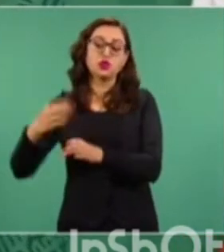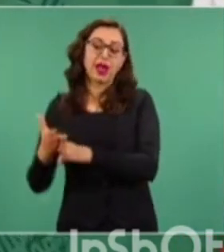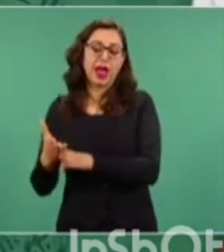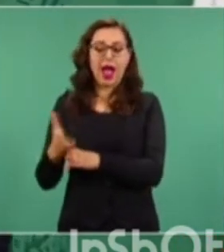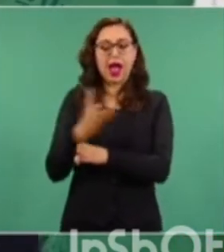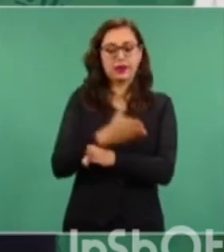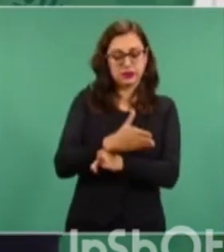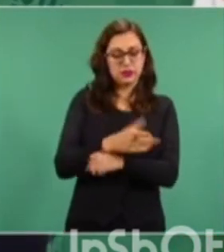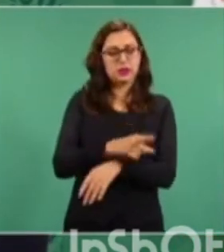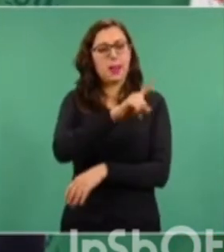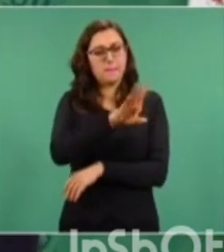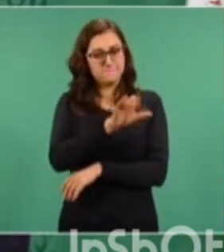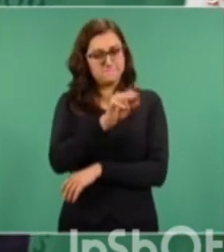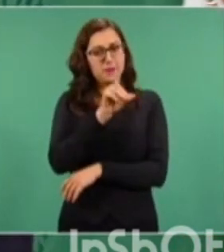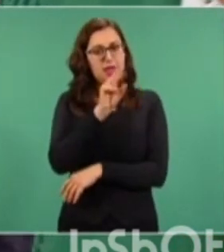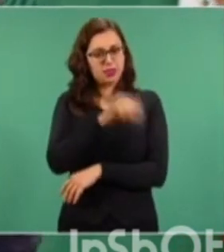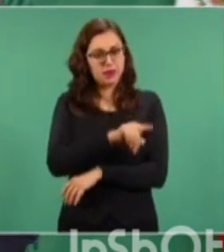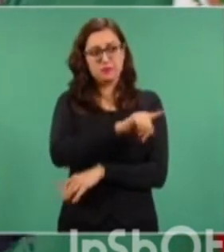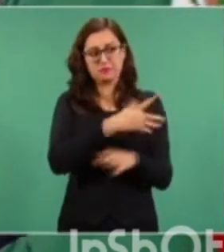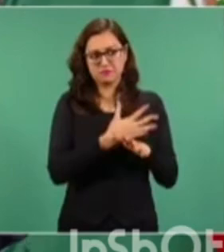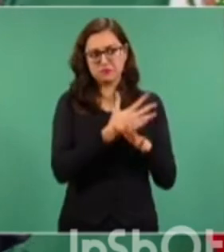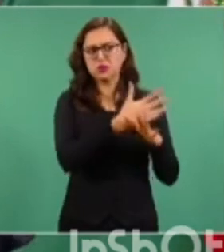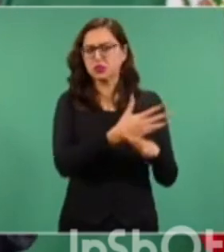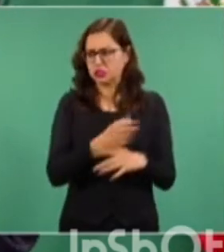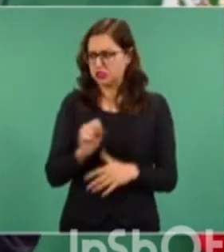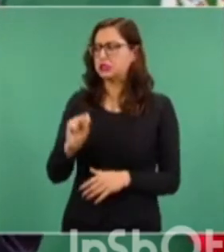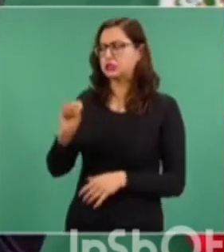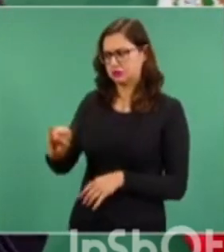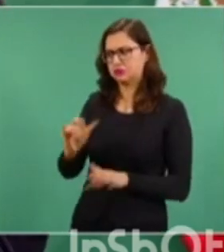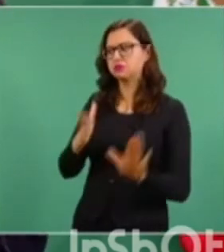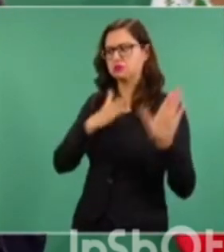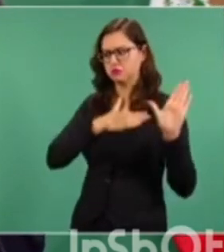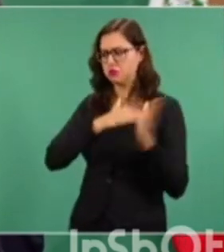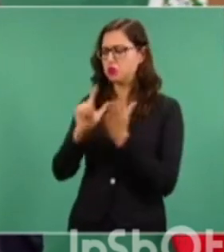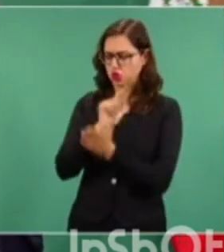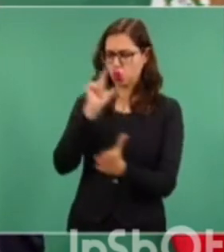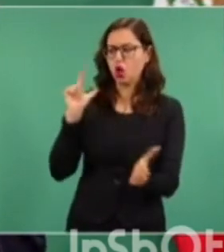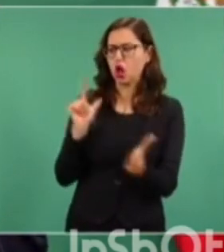de llevar a cabo la reforma migratoria,